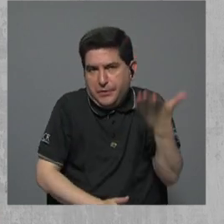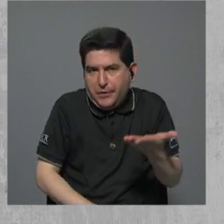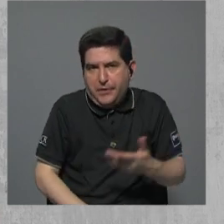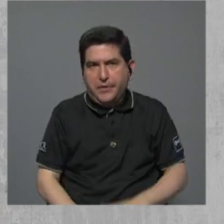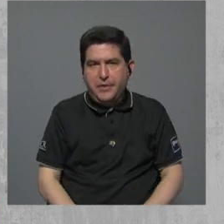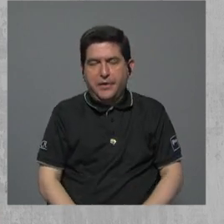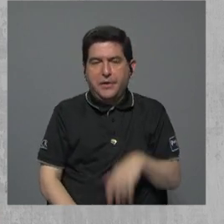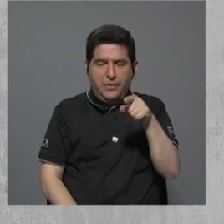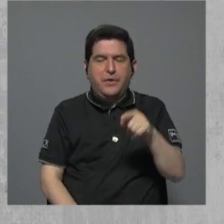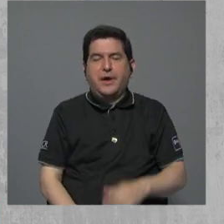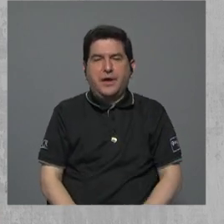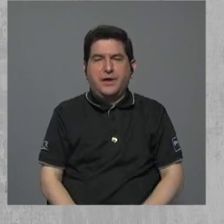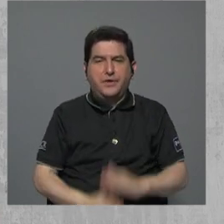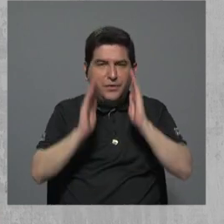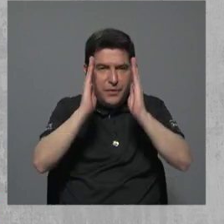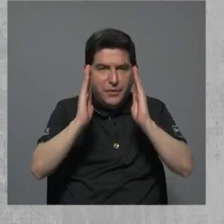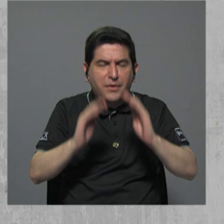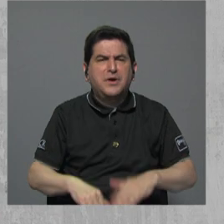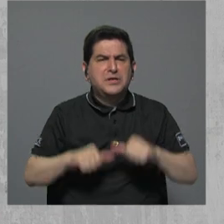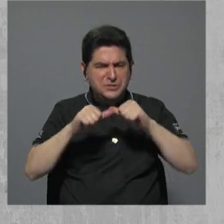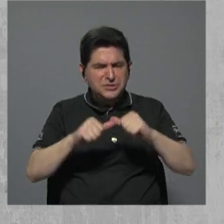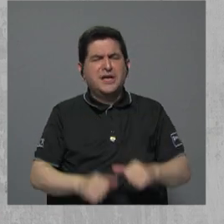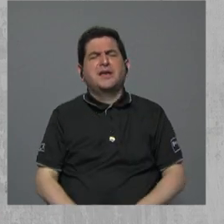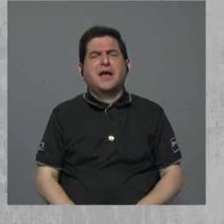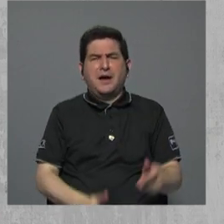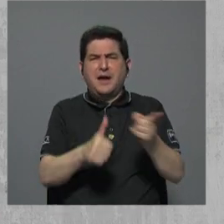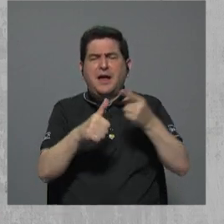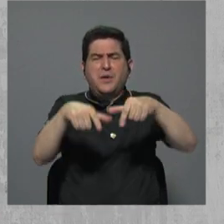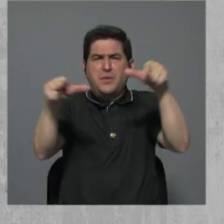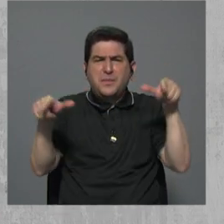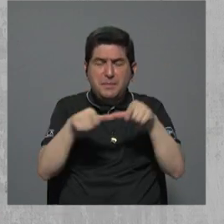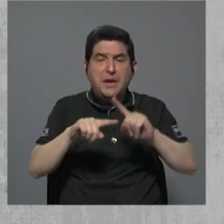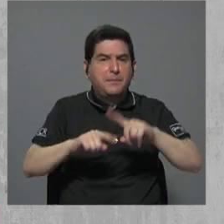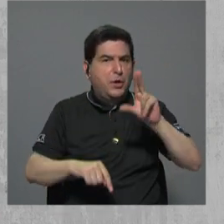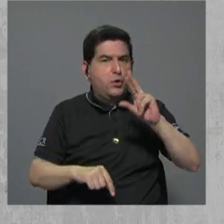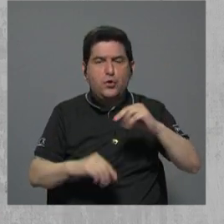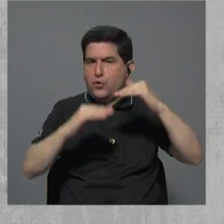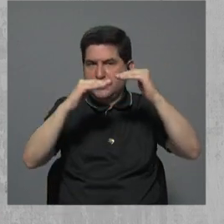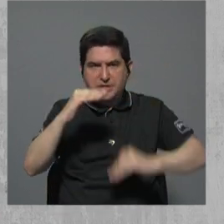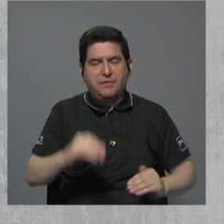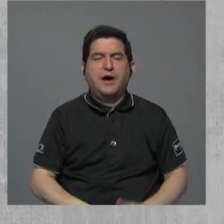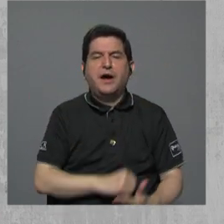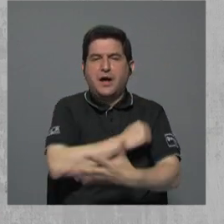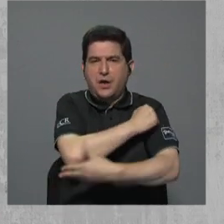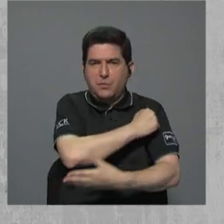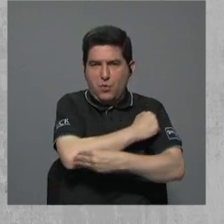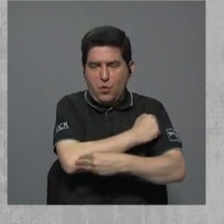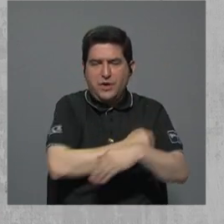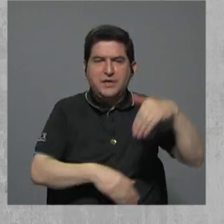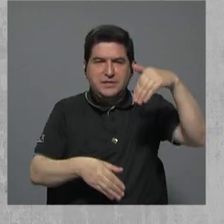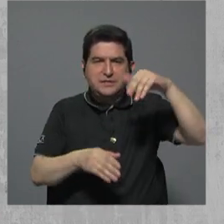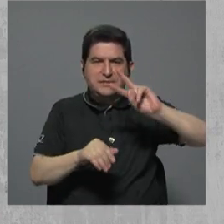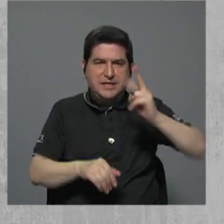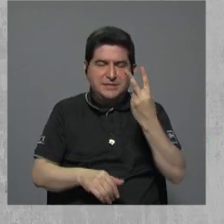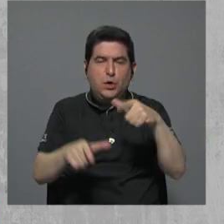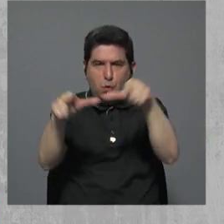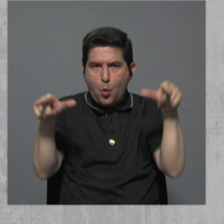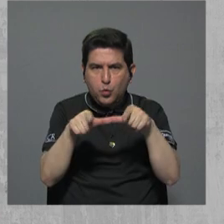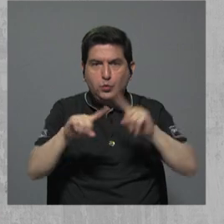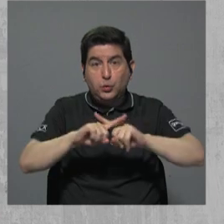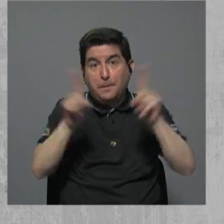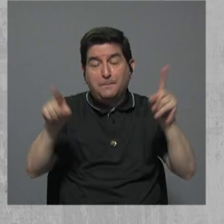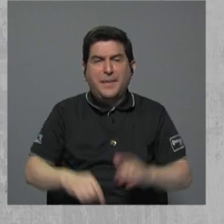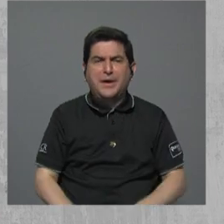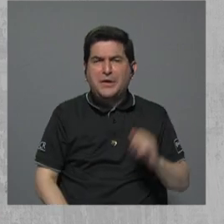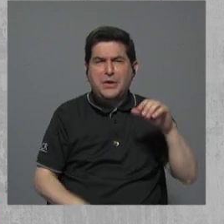a flor de piel, seguían siendo las preocupaciones número uno. Y no es que dejaron de serlo, pobreza está en el segundo lugar. Pero bueno,